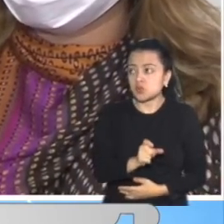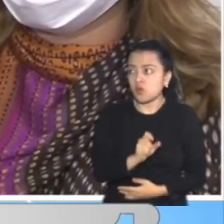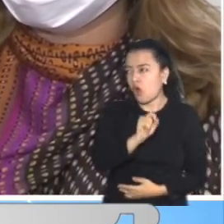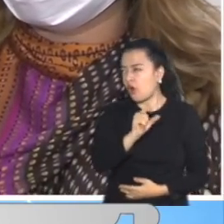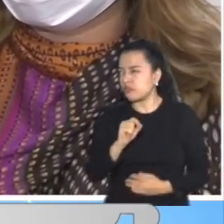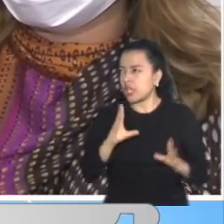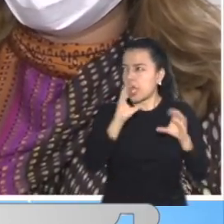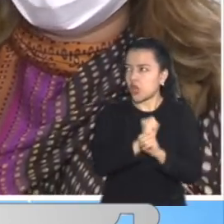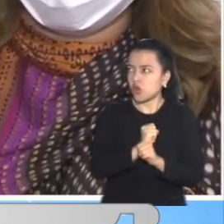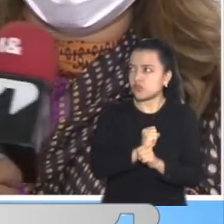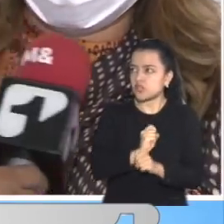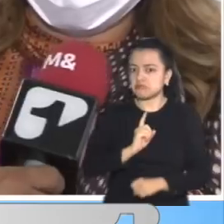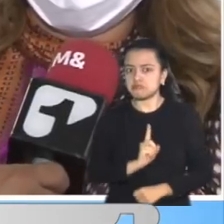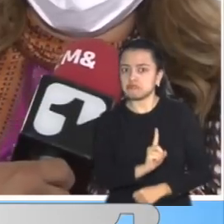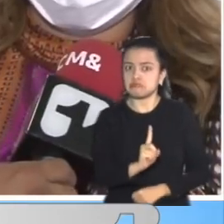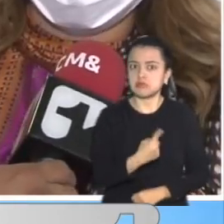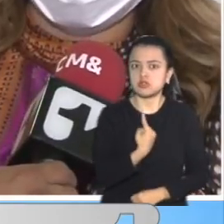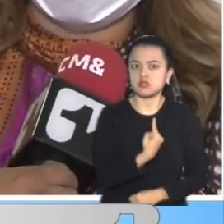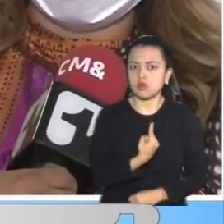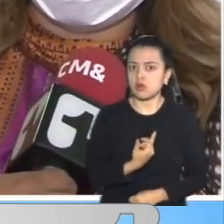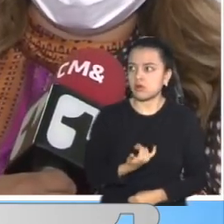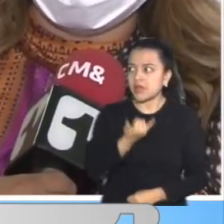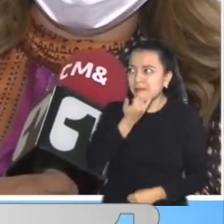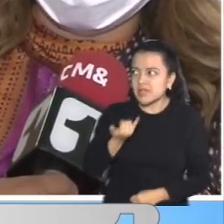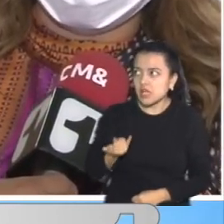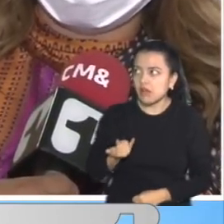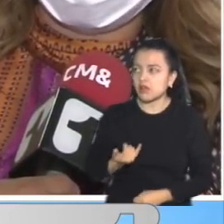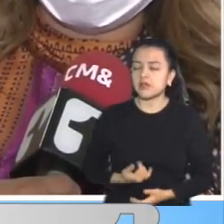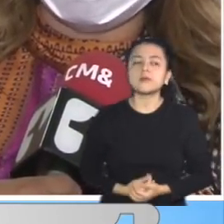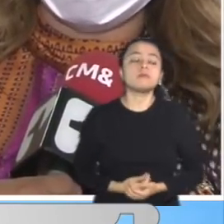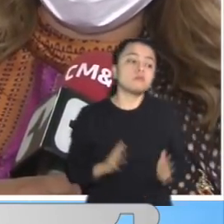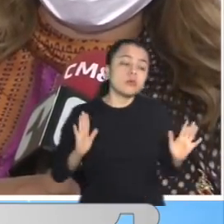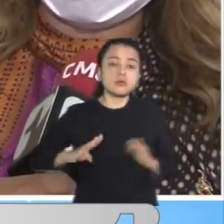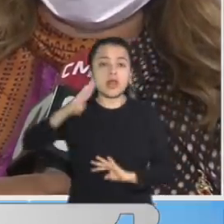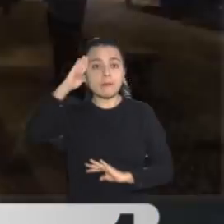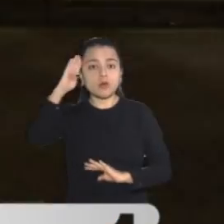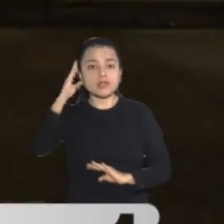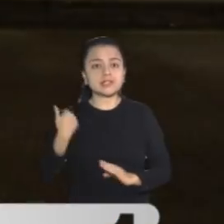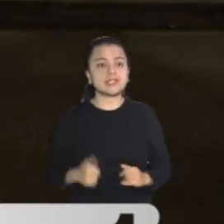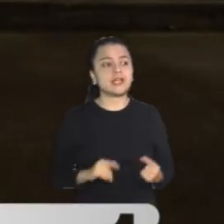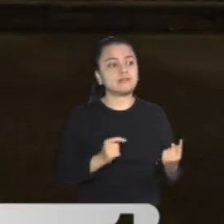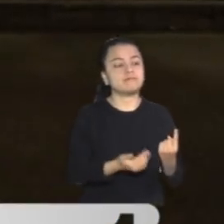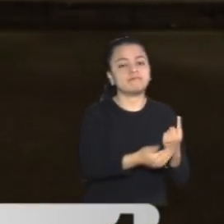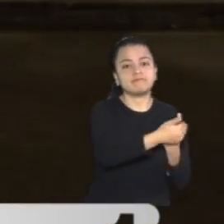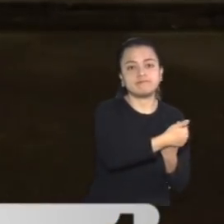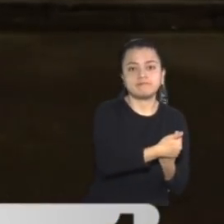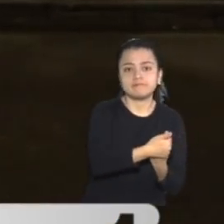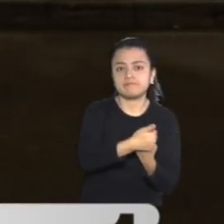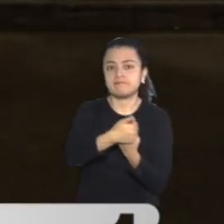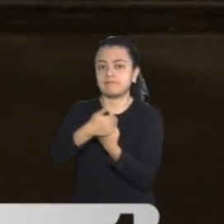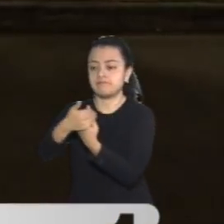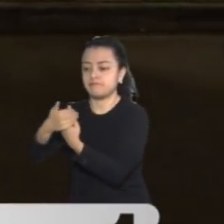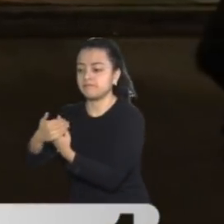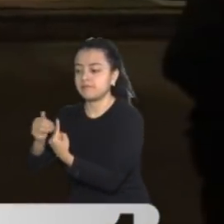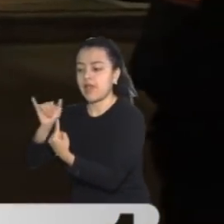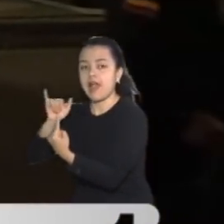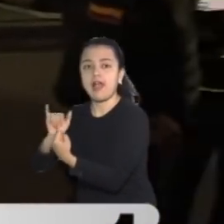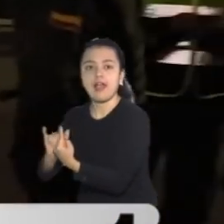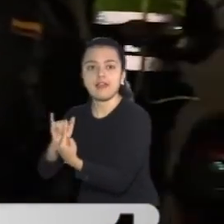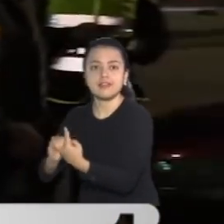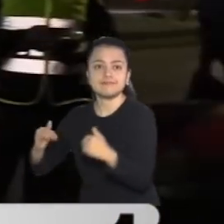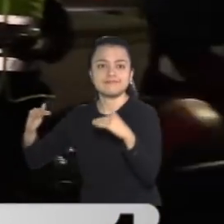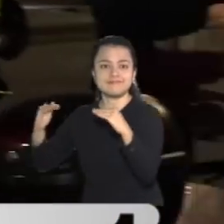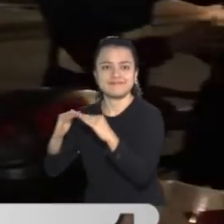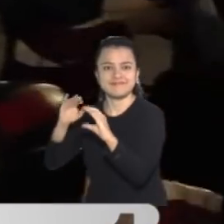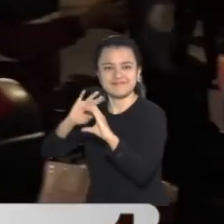11 de la noche sin sus padres? Bueno, nuestra Policía Nacional podrá trasladarlo a nuestras comisarías de familia, tendrá que ir el acudiente a hacer un acta de